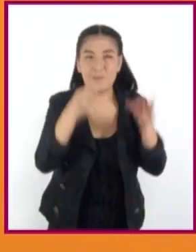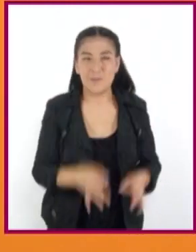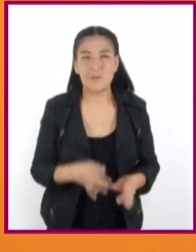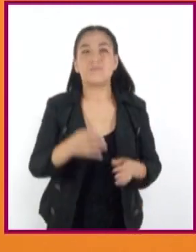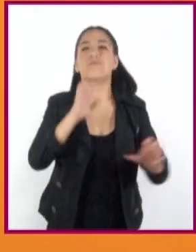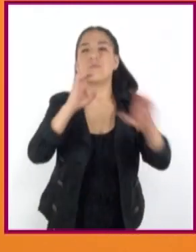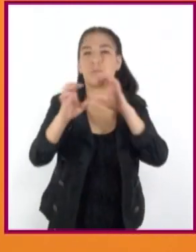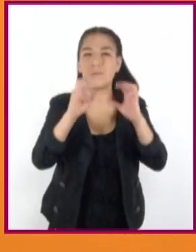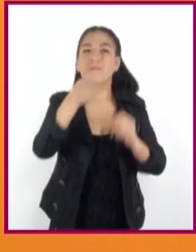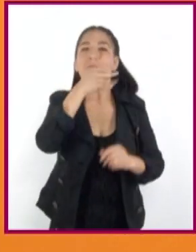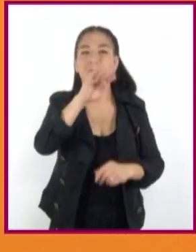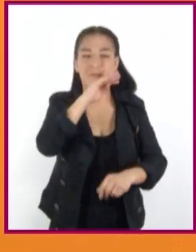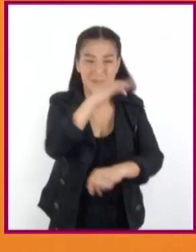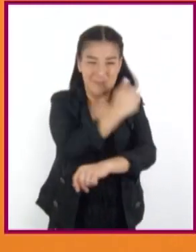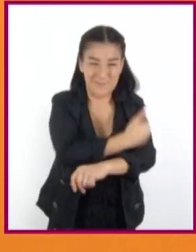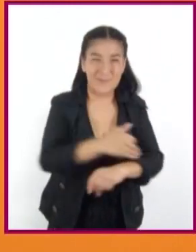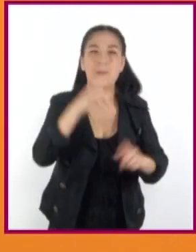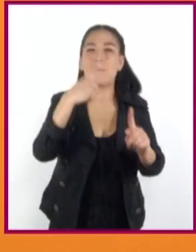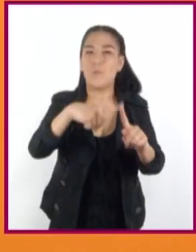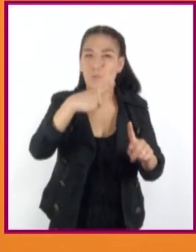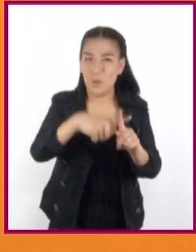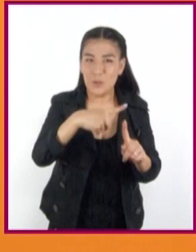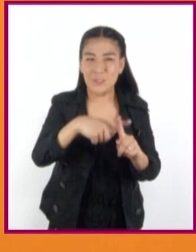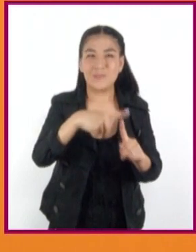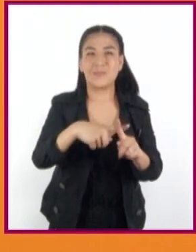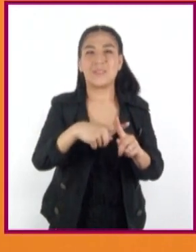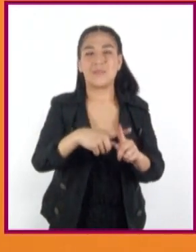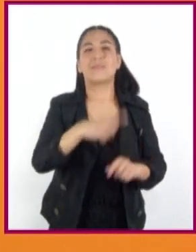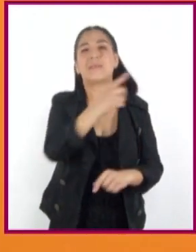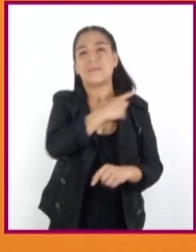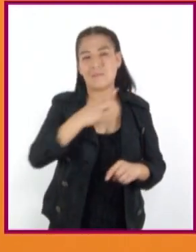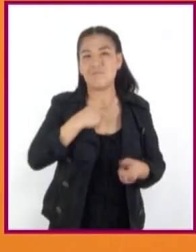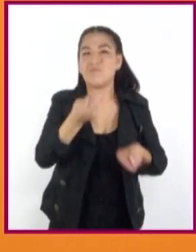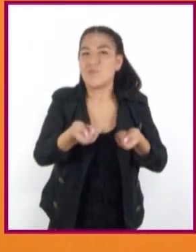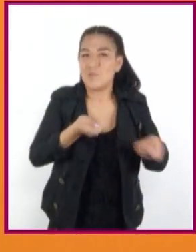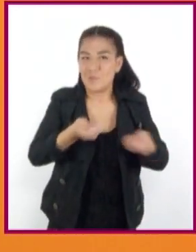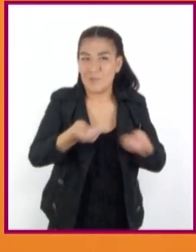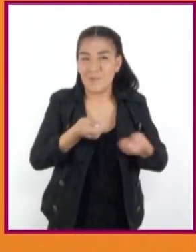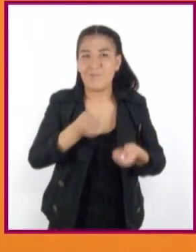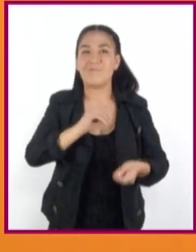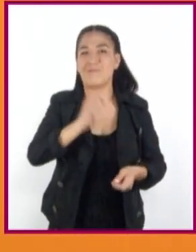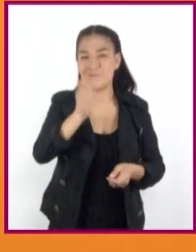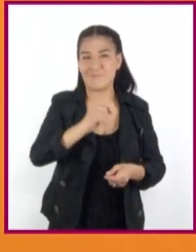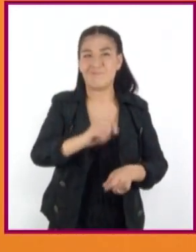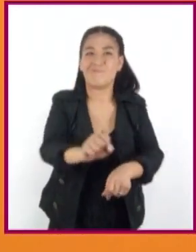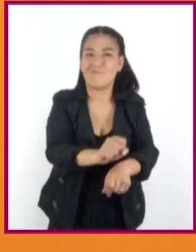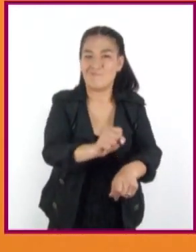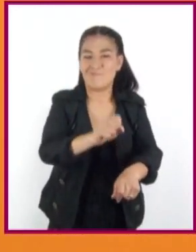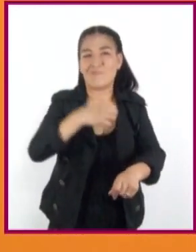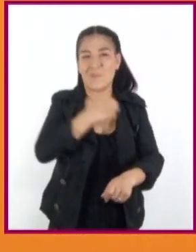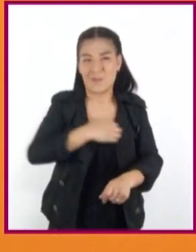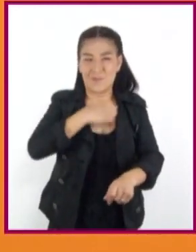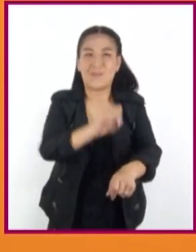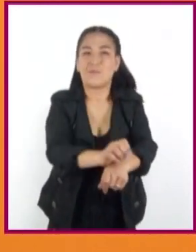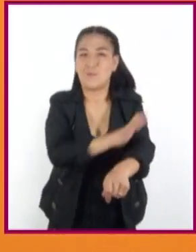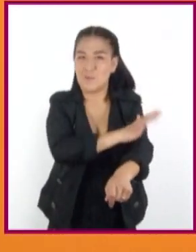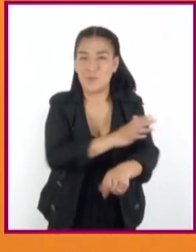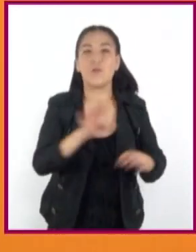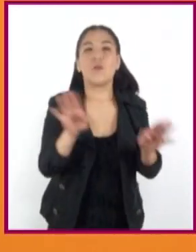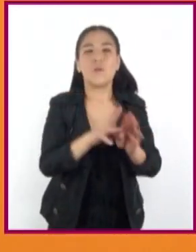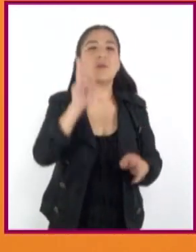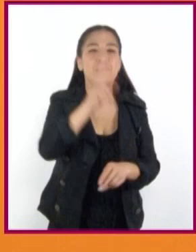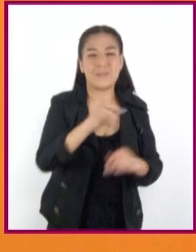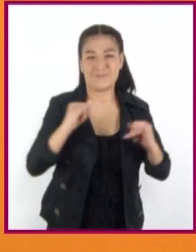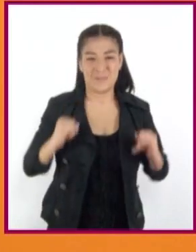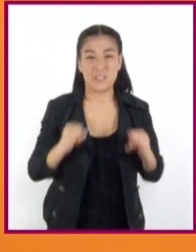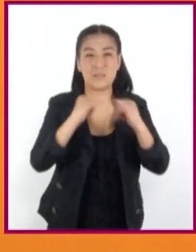comunicación con sus familiares y controlar sus emociones. También hicimos mención de las instituciones